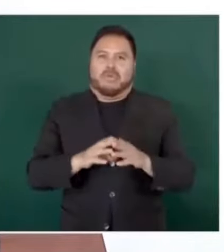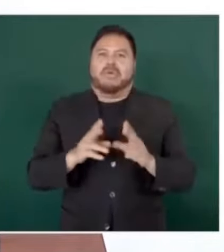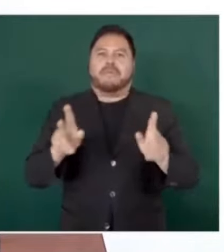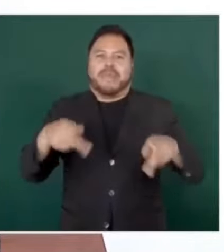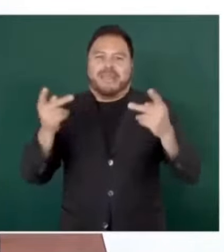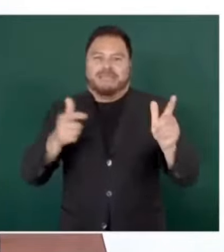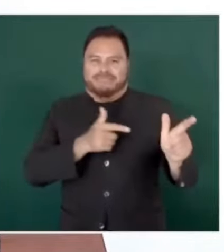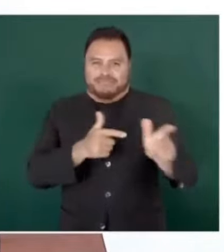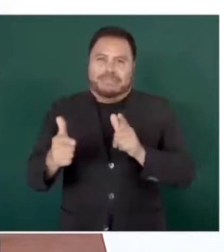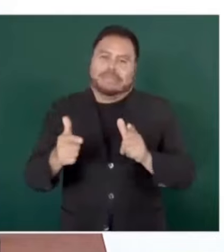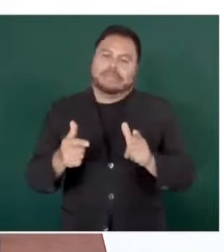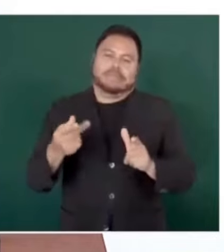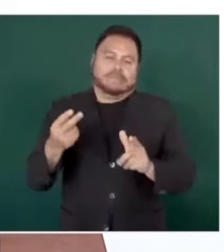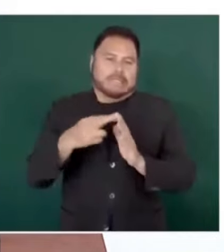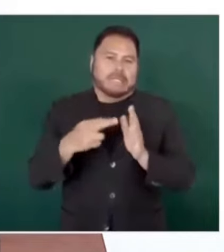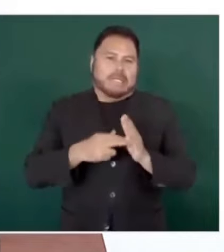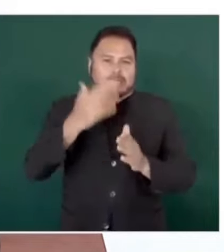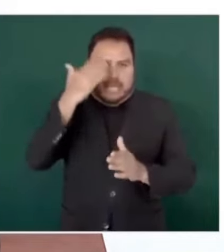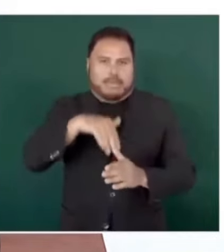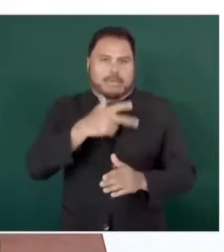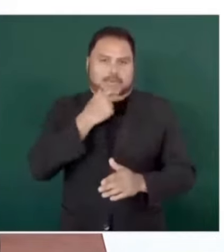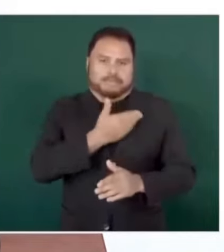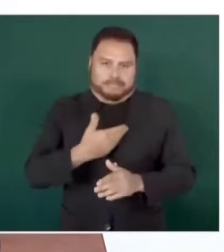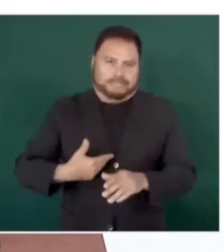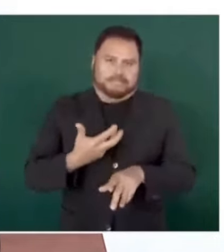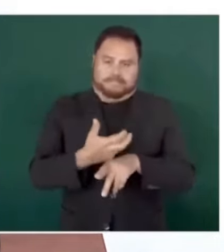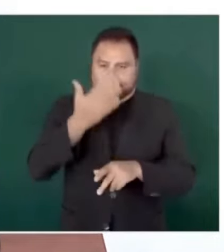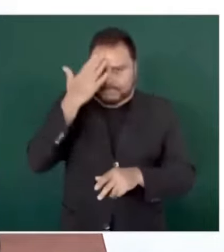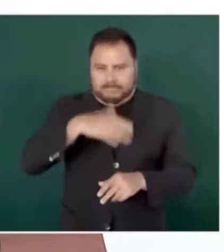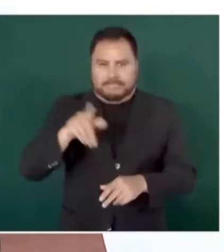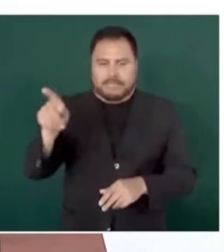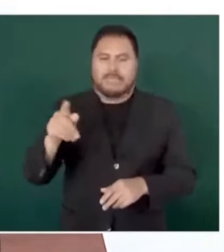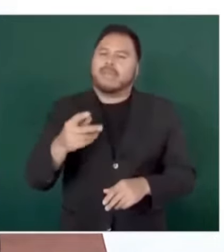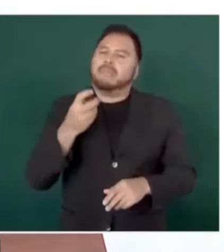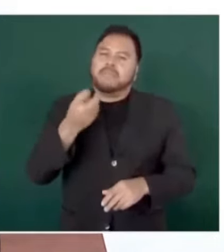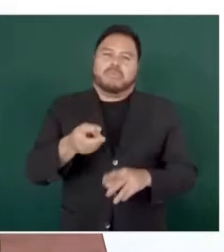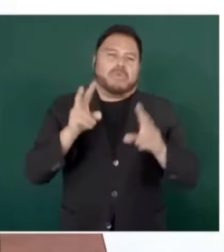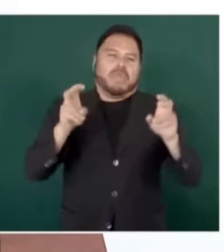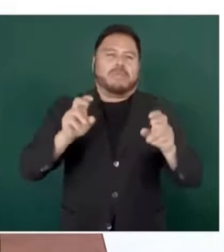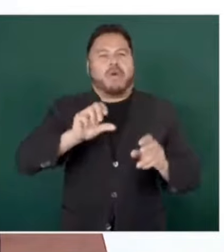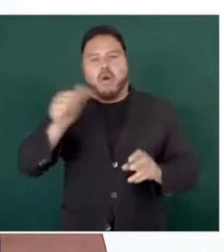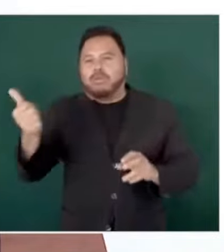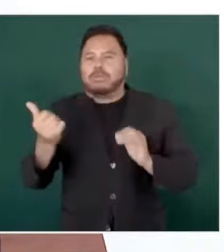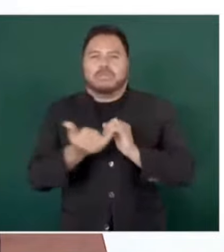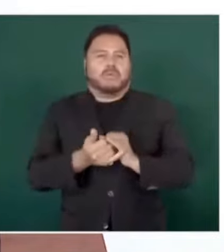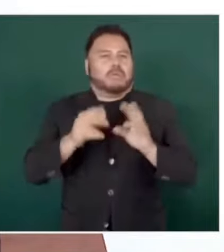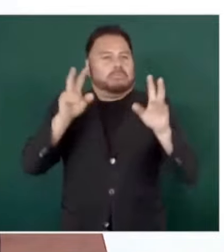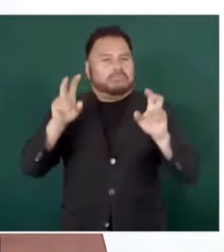y así hemos estado tratando otros temas. Además,